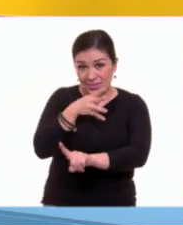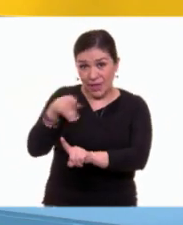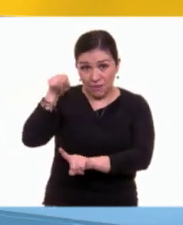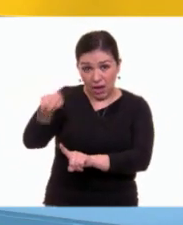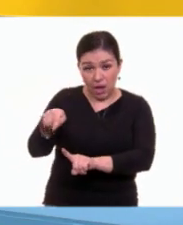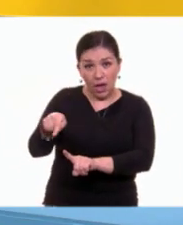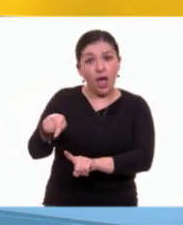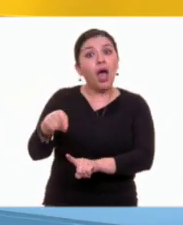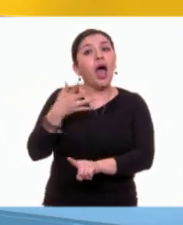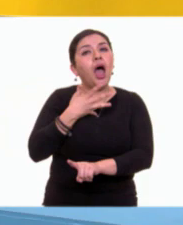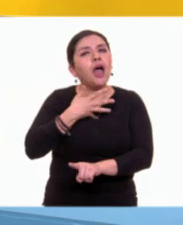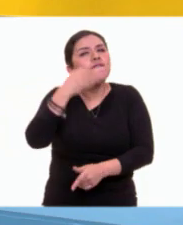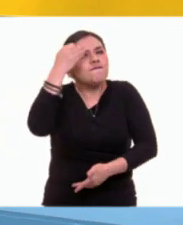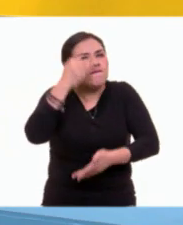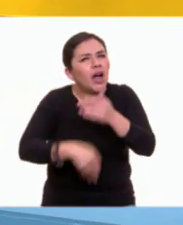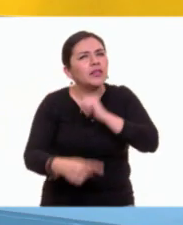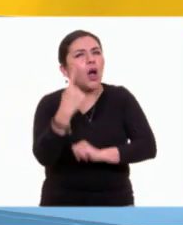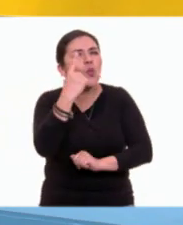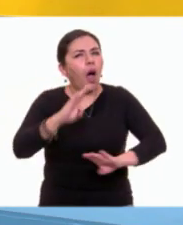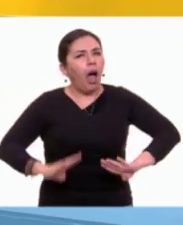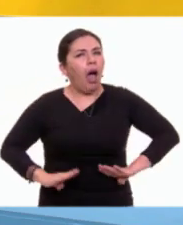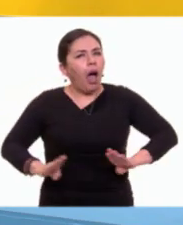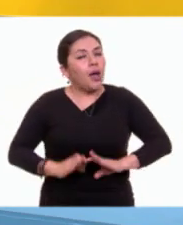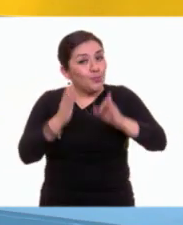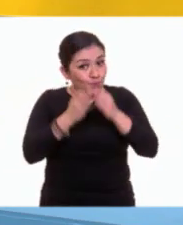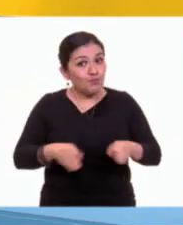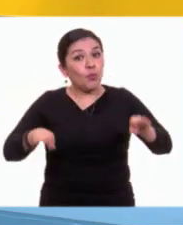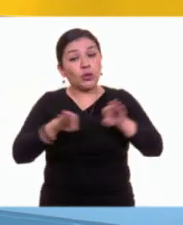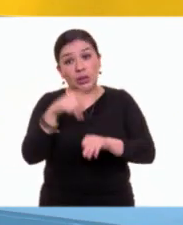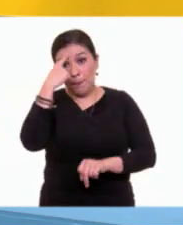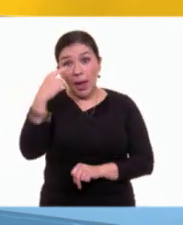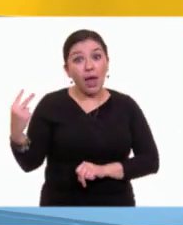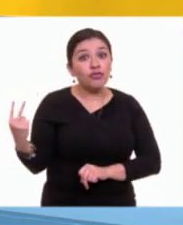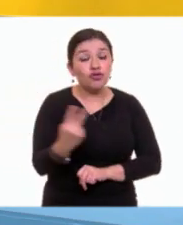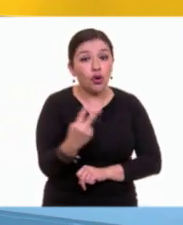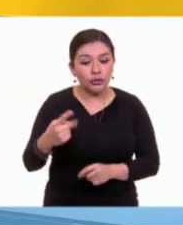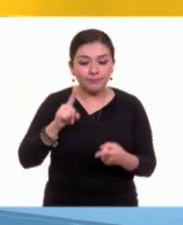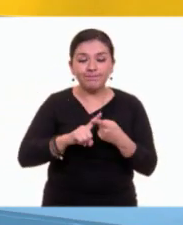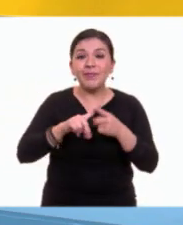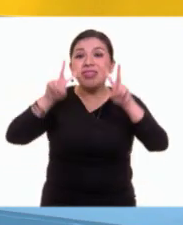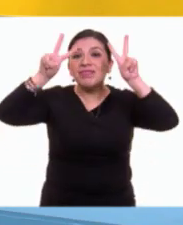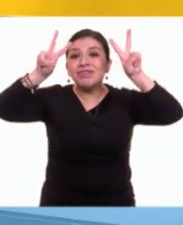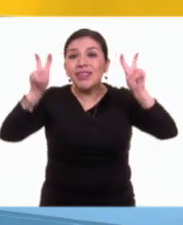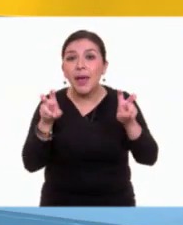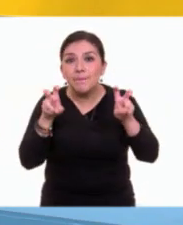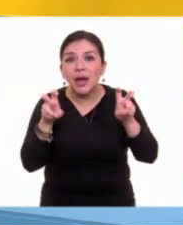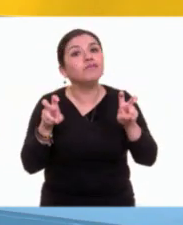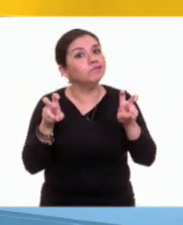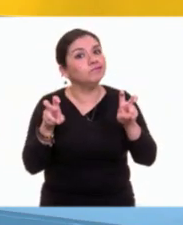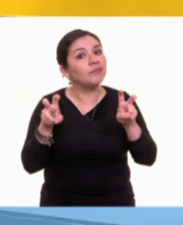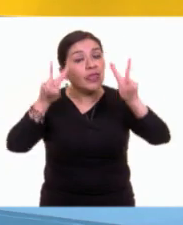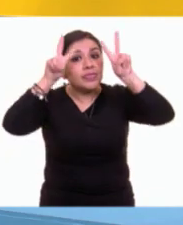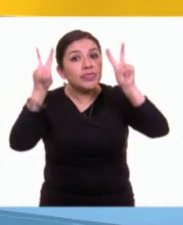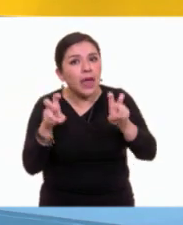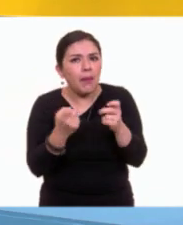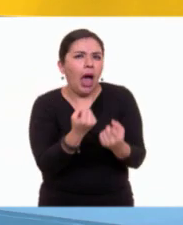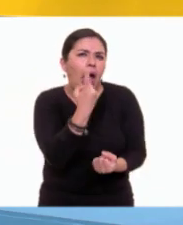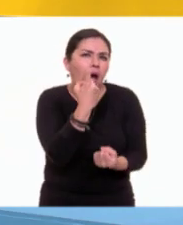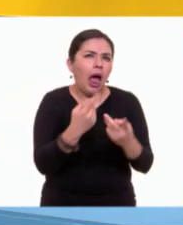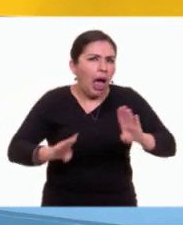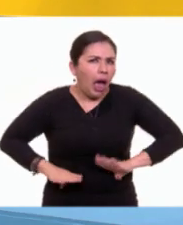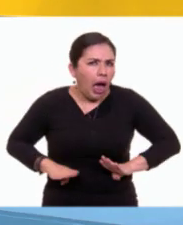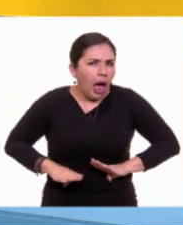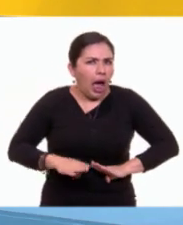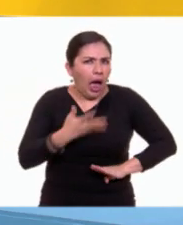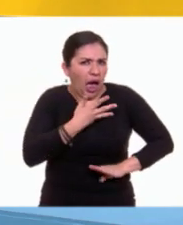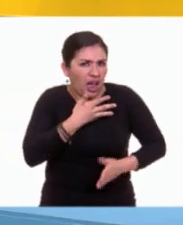no se contempla un aspecto relevante de ambos tipos de texto. El tema. ¿Hay temas propios de uno y otro